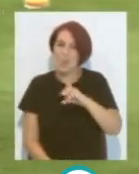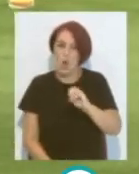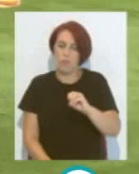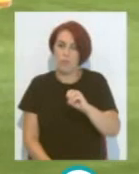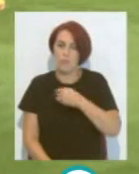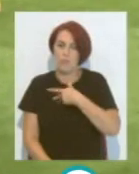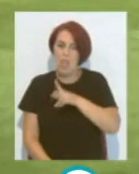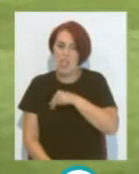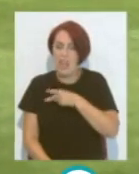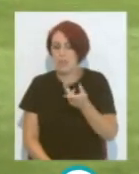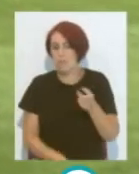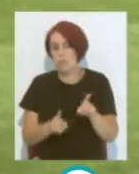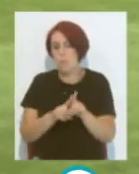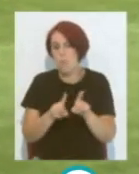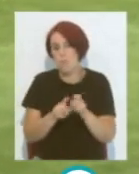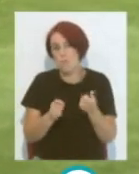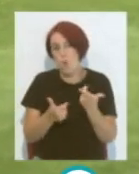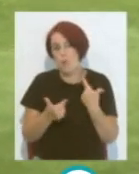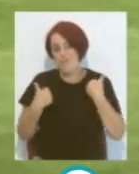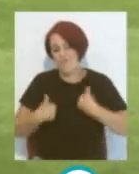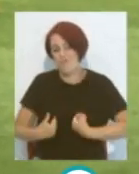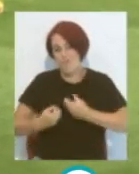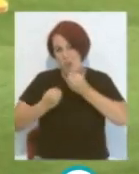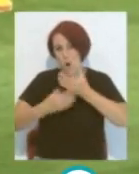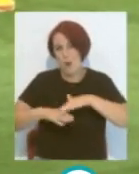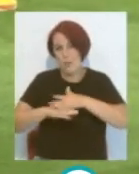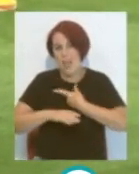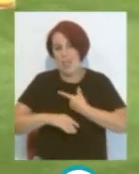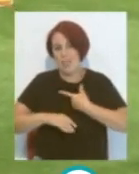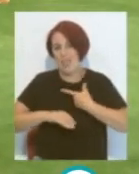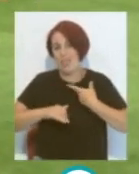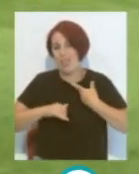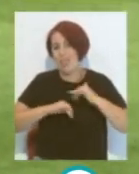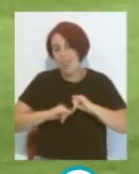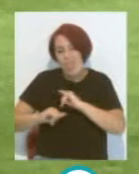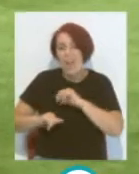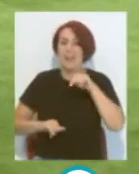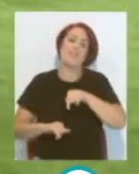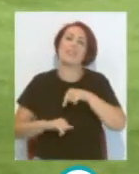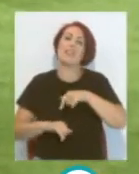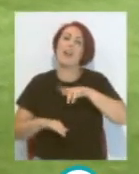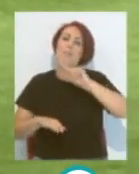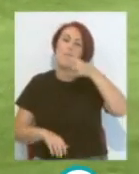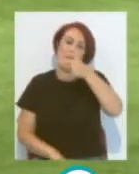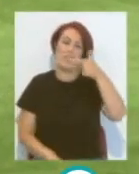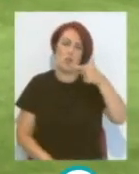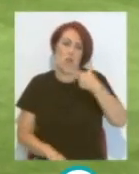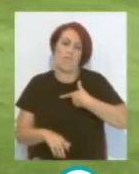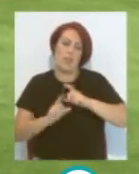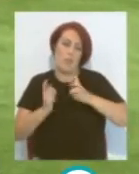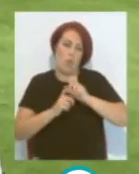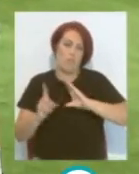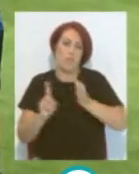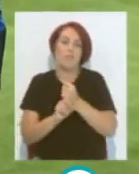Tener Otro Otro tipo De estado Para poder disfrutar De este gran éxito Que Que ha logrado El equipo Y disfrutar También de la oportunidad De